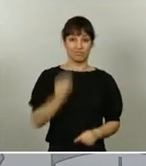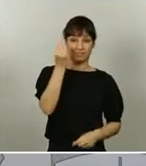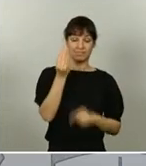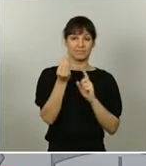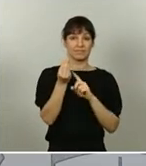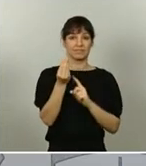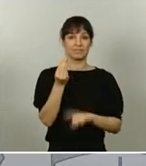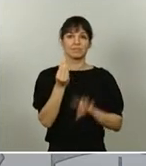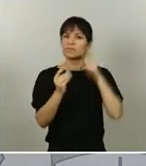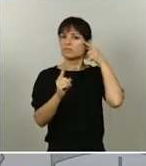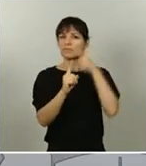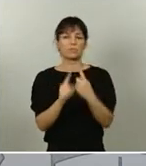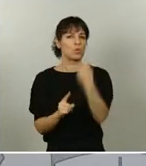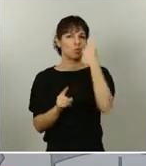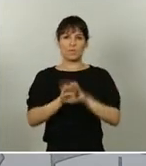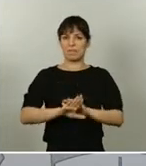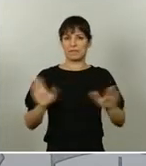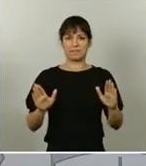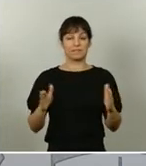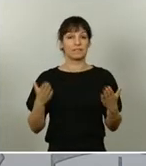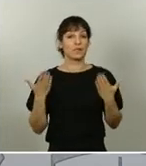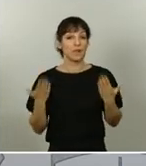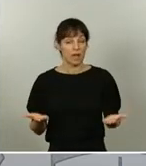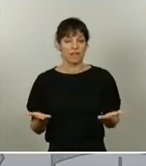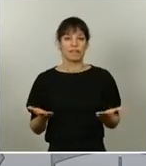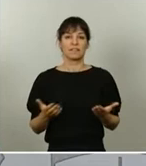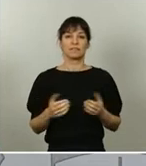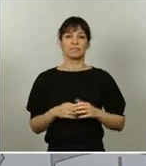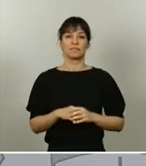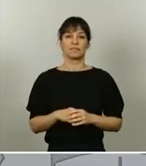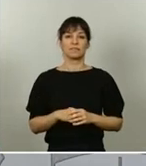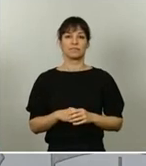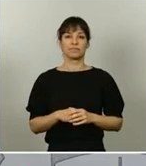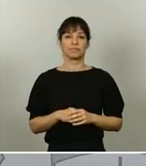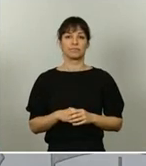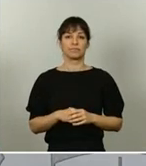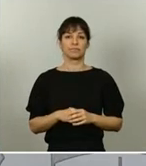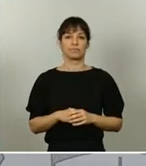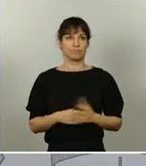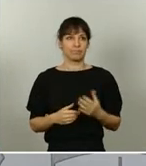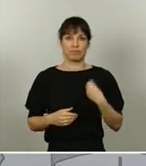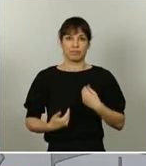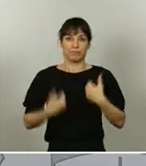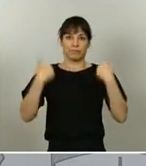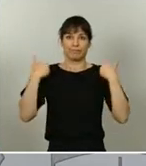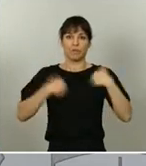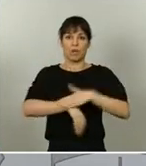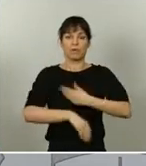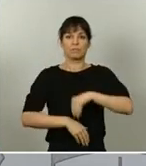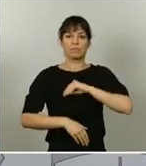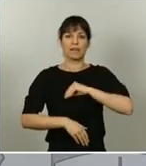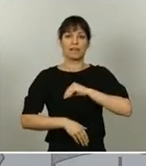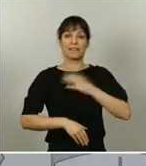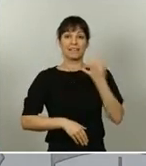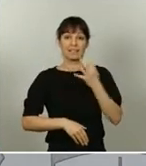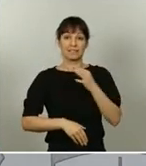propósito es establecer lo que, digamos, corresponde al Gobierno de España, que son recomendaciones a las autoridades competentes